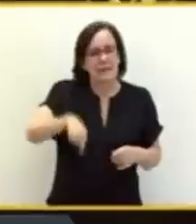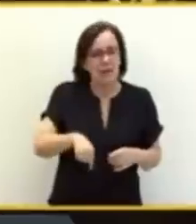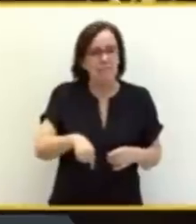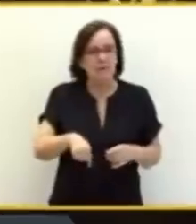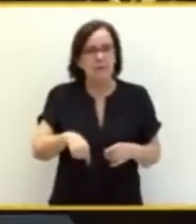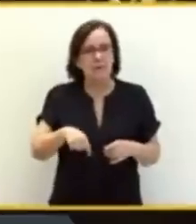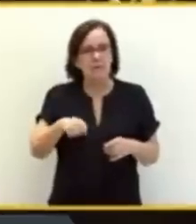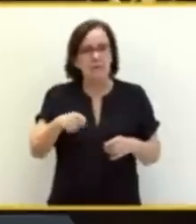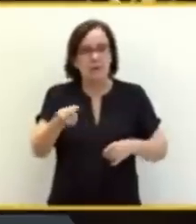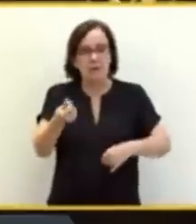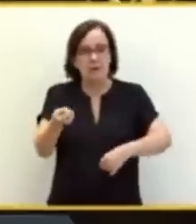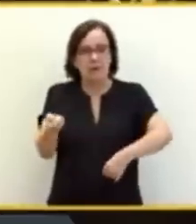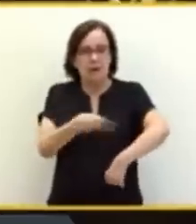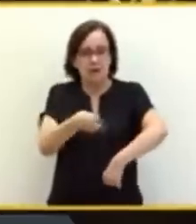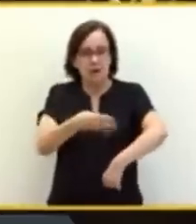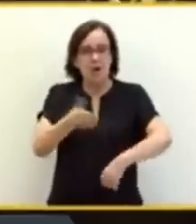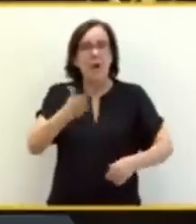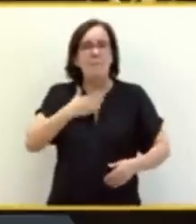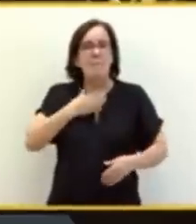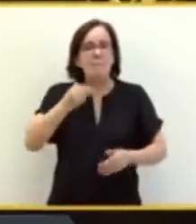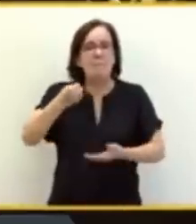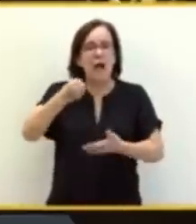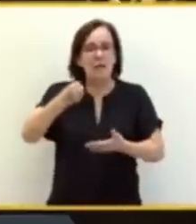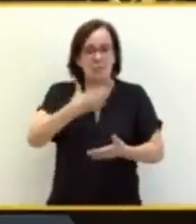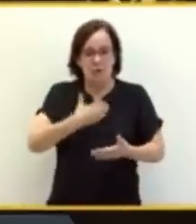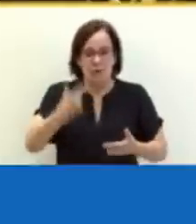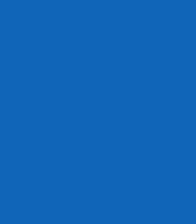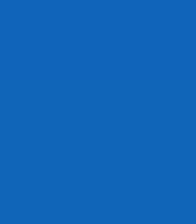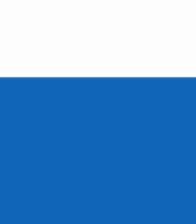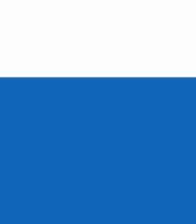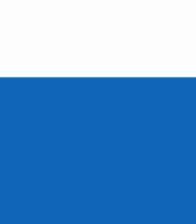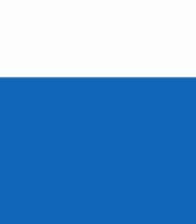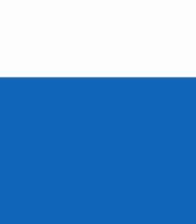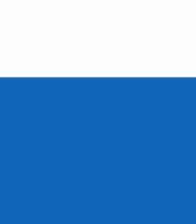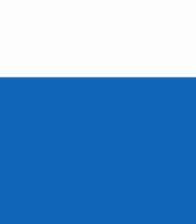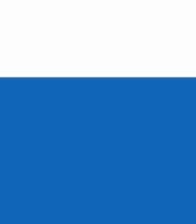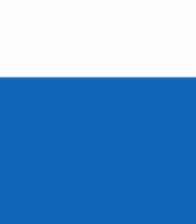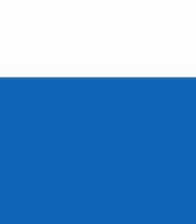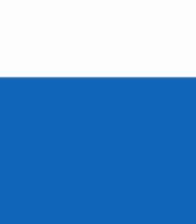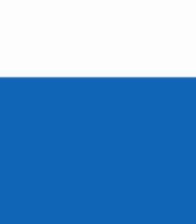usted ocultar sus ingresos y su patrimonio, de cuyo gran crecimiento seguimos esperando explicación.